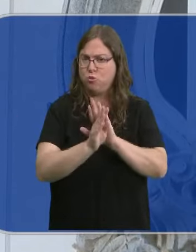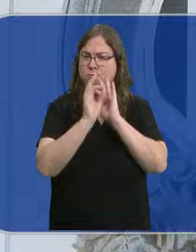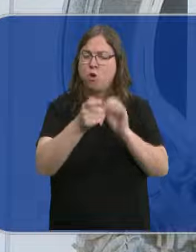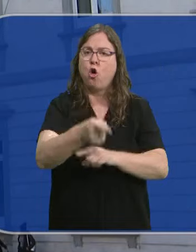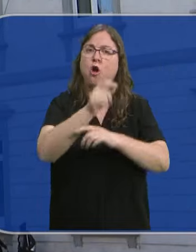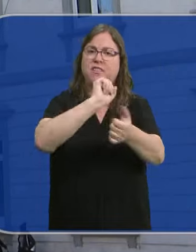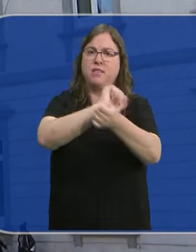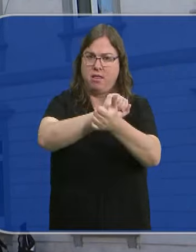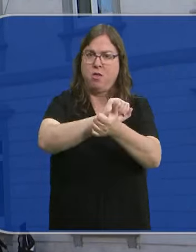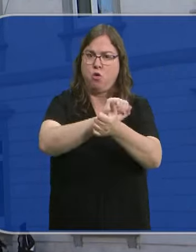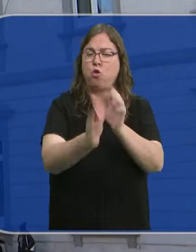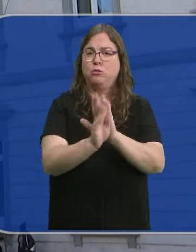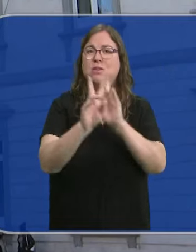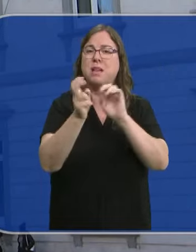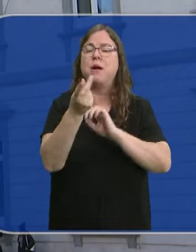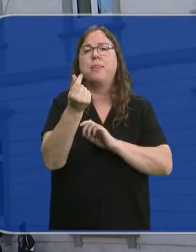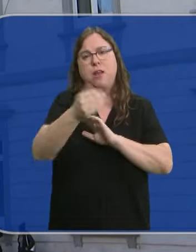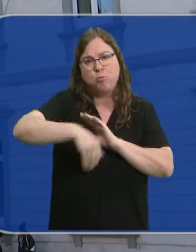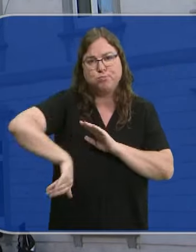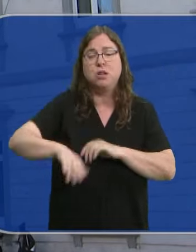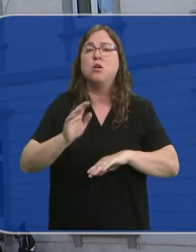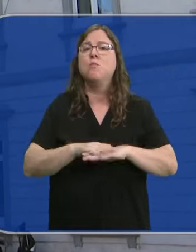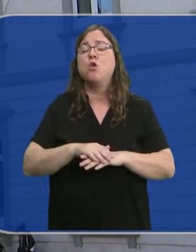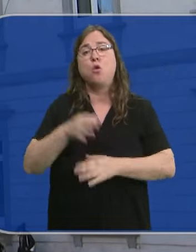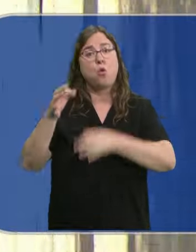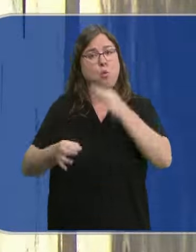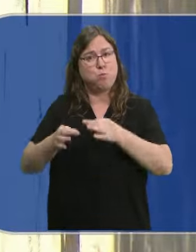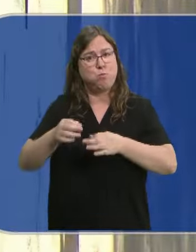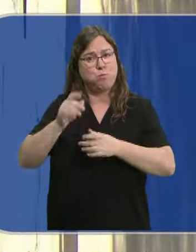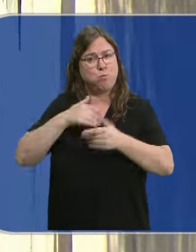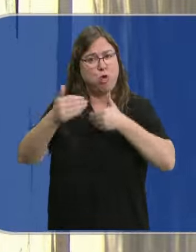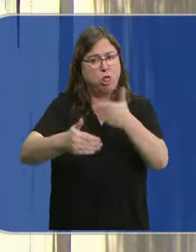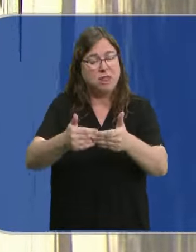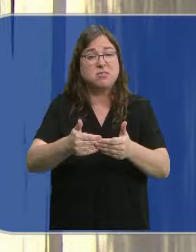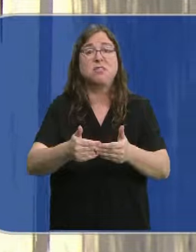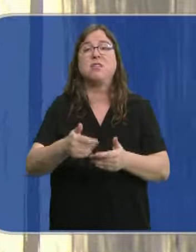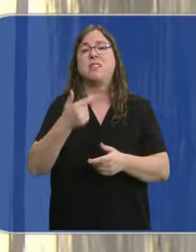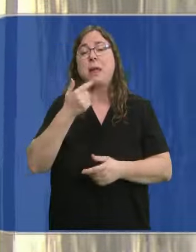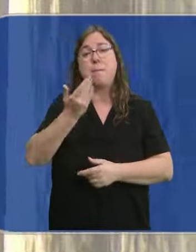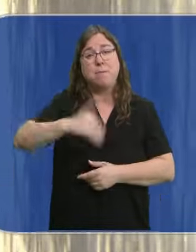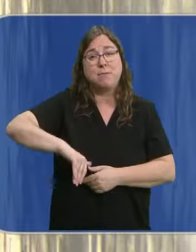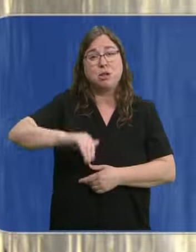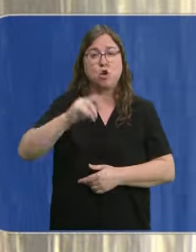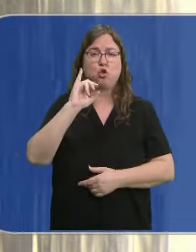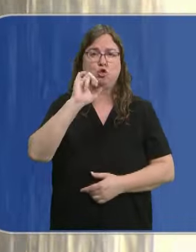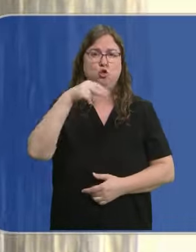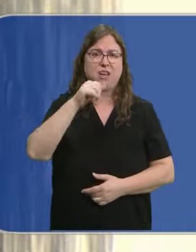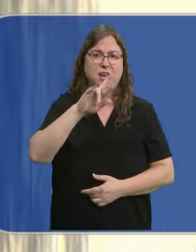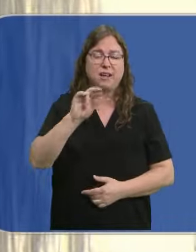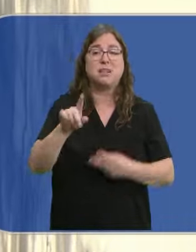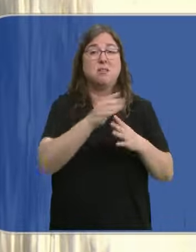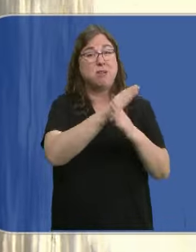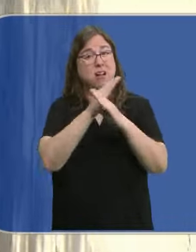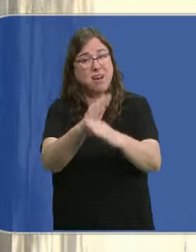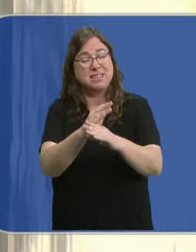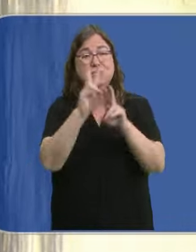tanto, su orden de detención. Los magistrados que juzgaron el procés rechazan también amnistiar la malversación de Uriol Junqueras y del resto de